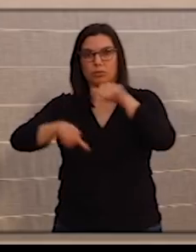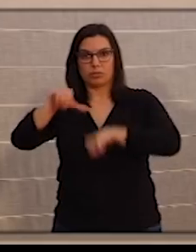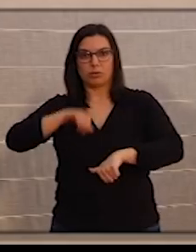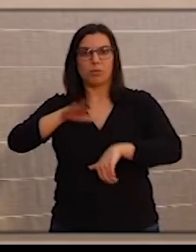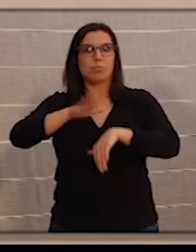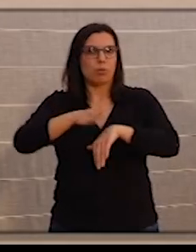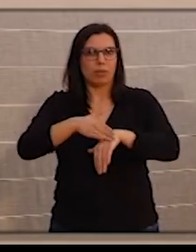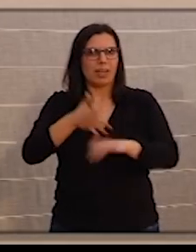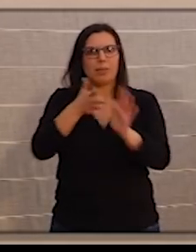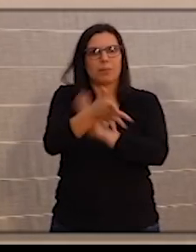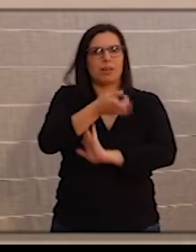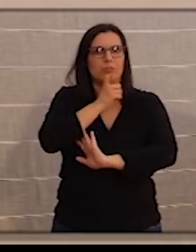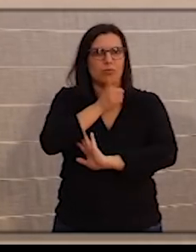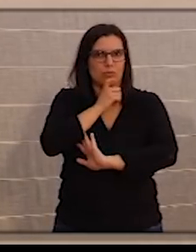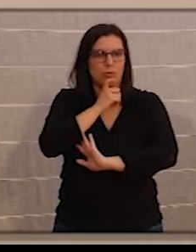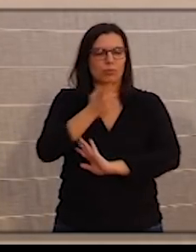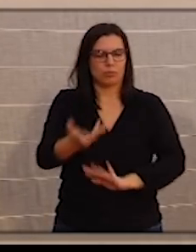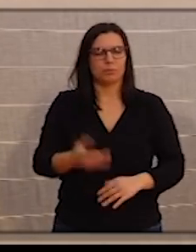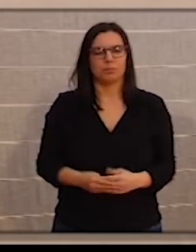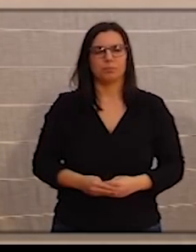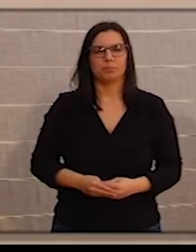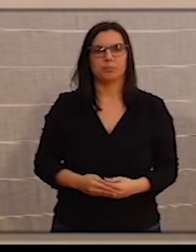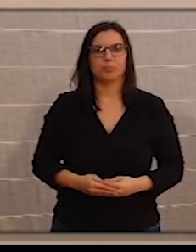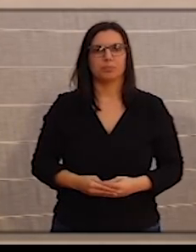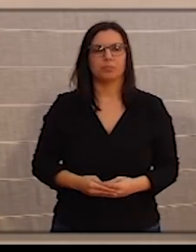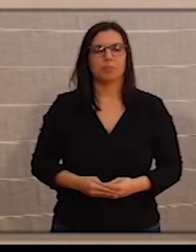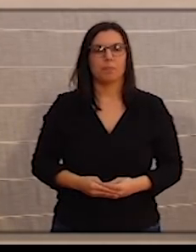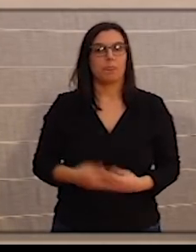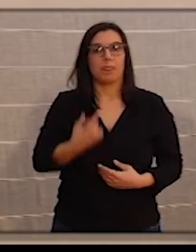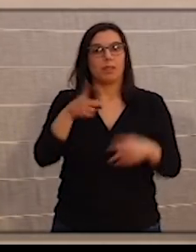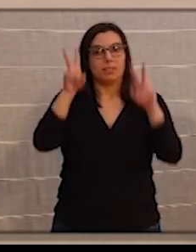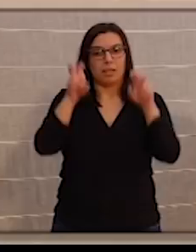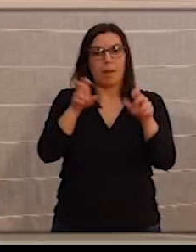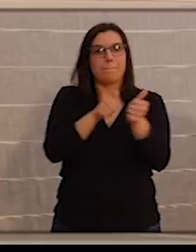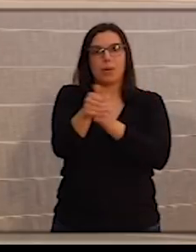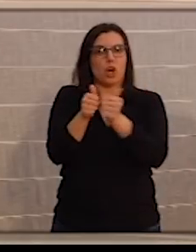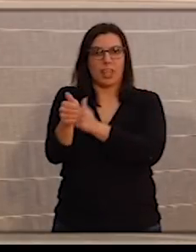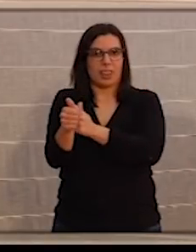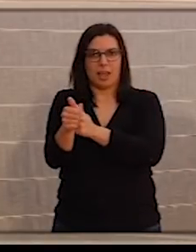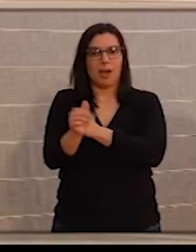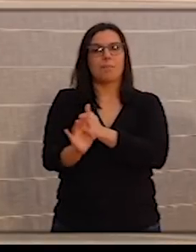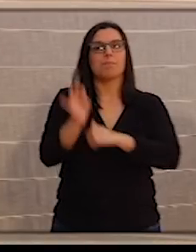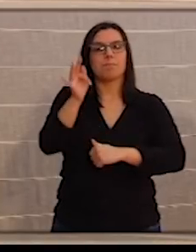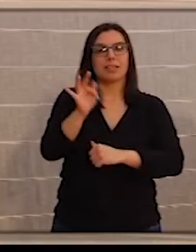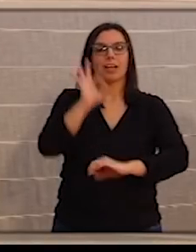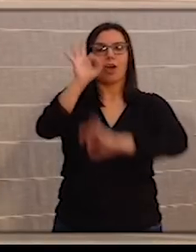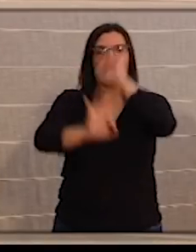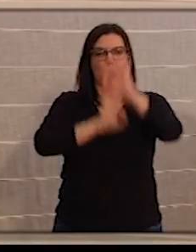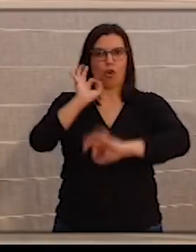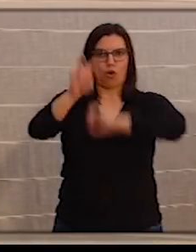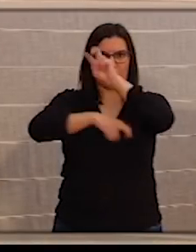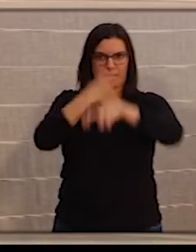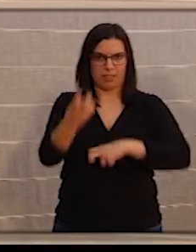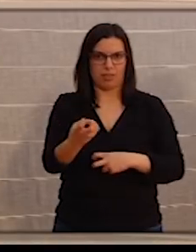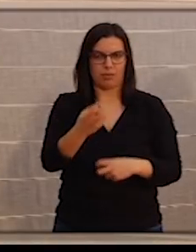quirúrgicas y pruebas diagnósticas en los hospitales. Bueno, esto es una cuestión de prioridades y de reorganización y replanificación.